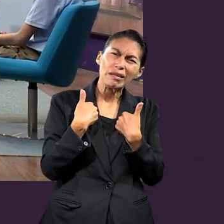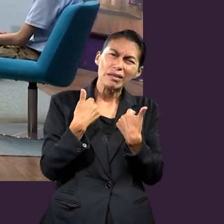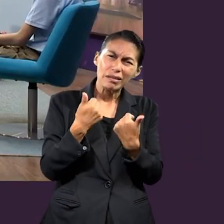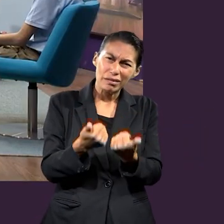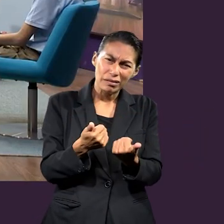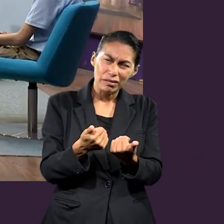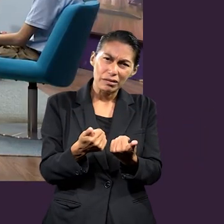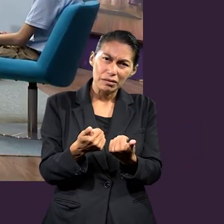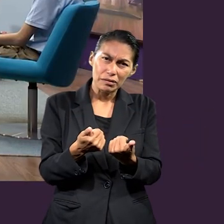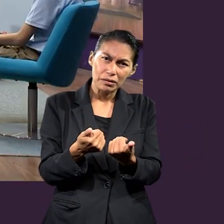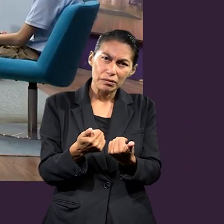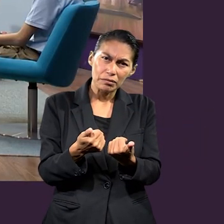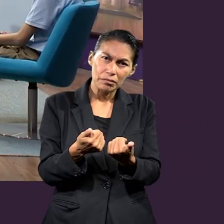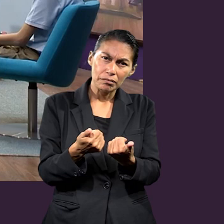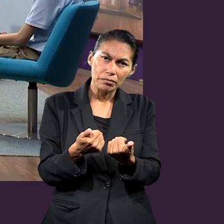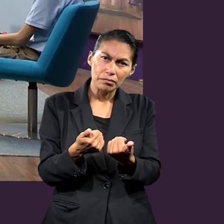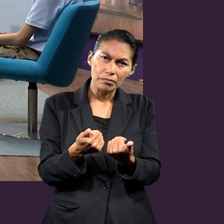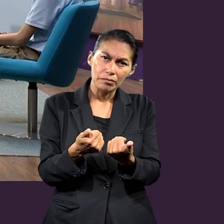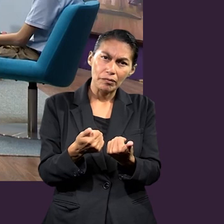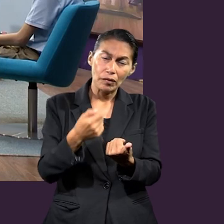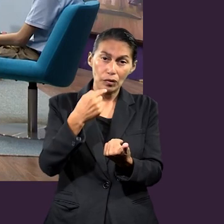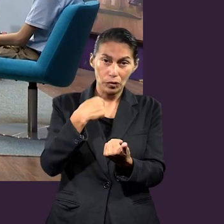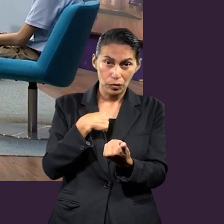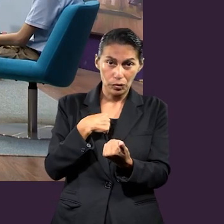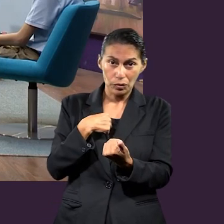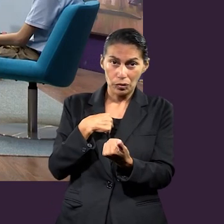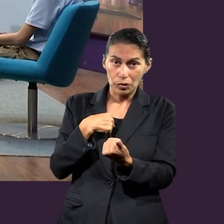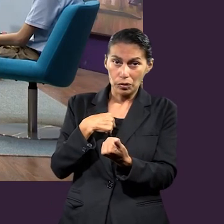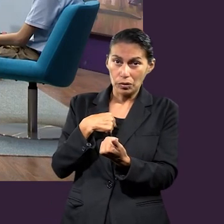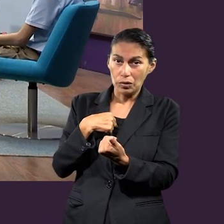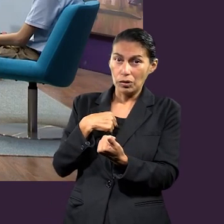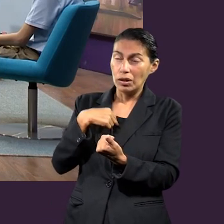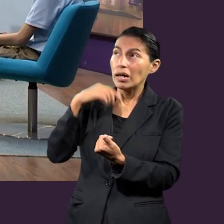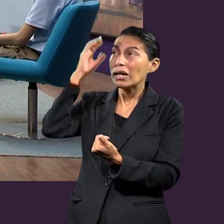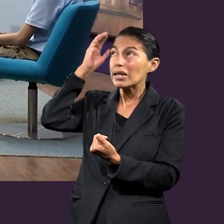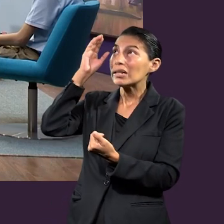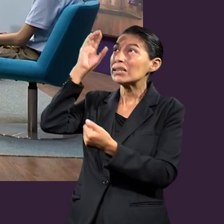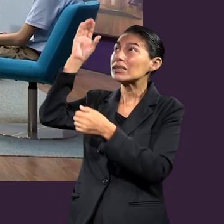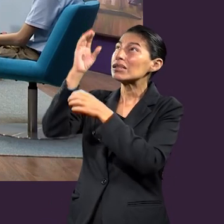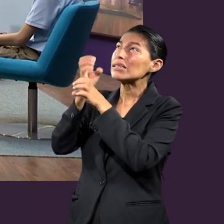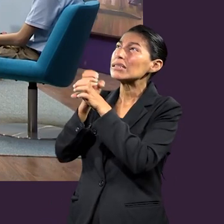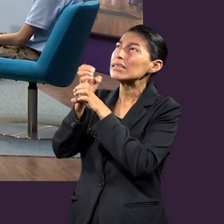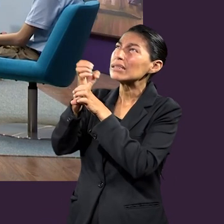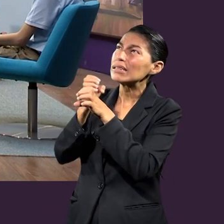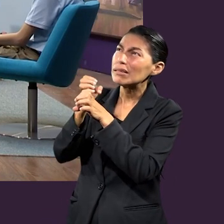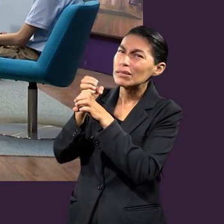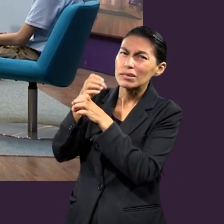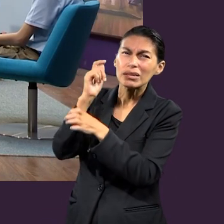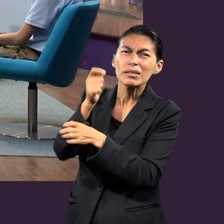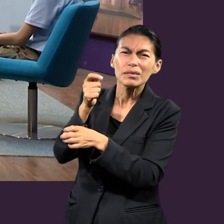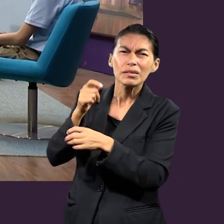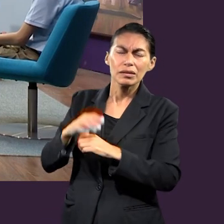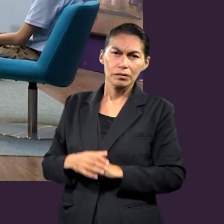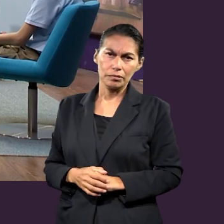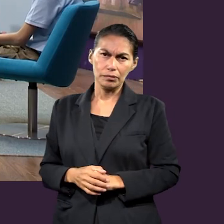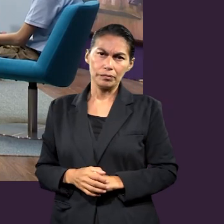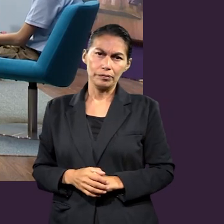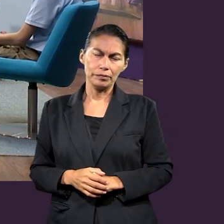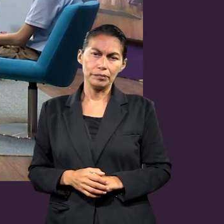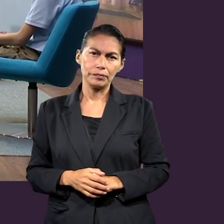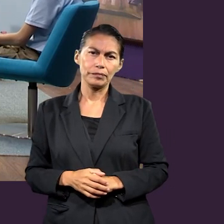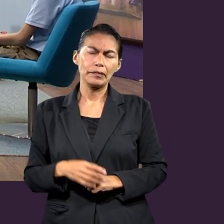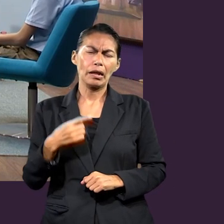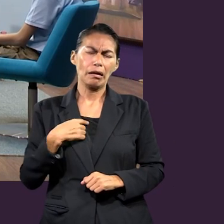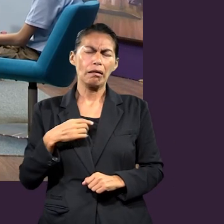¿Cómo podemos entender nosotros ser esclavos de Cristo? Hay algo